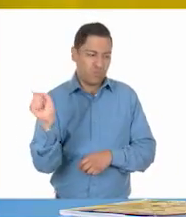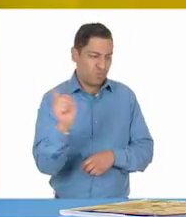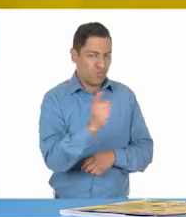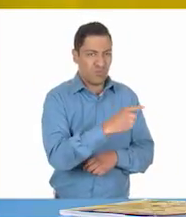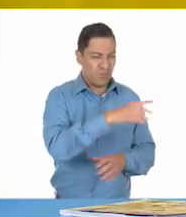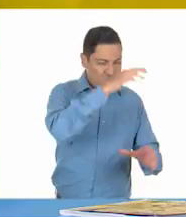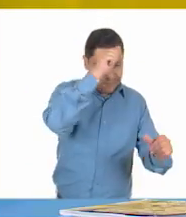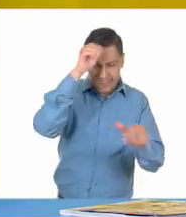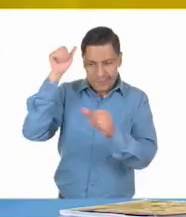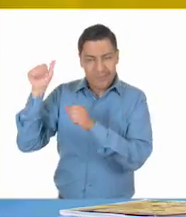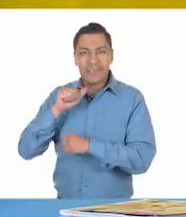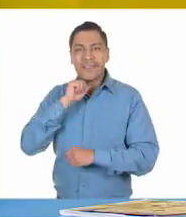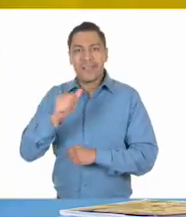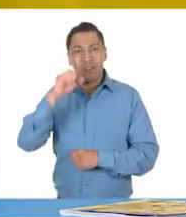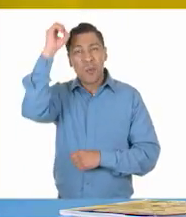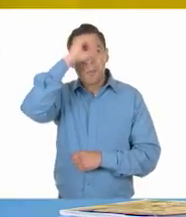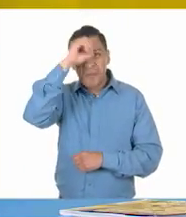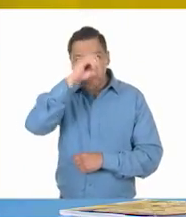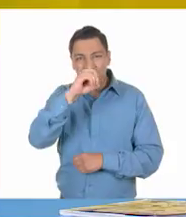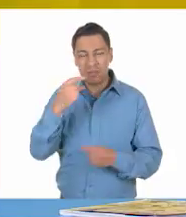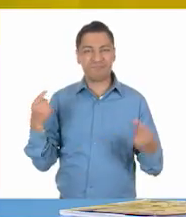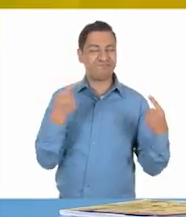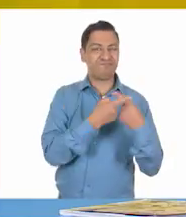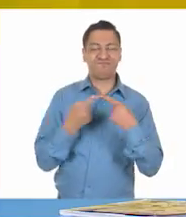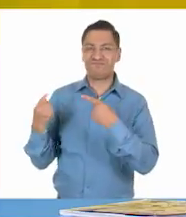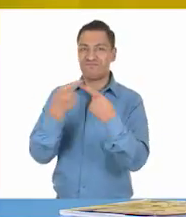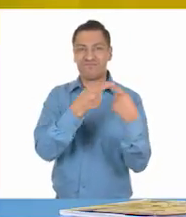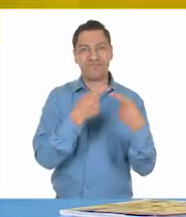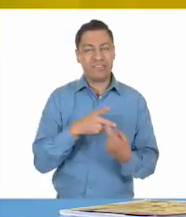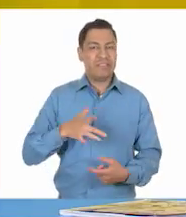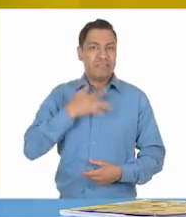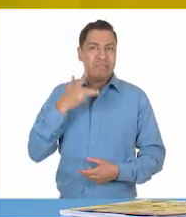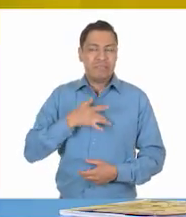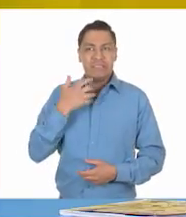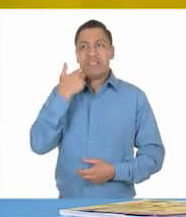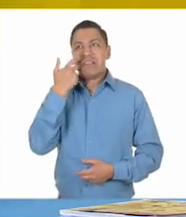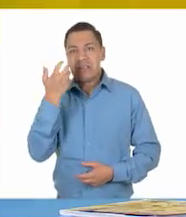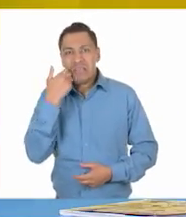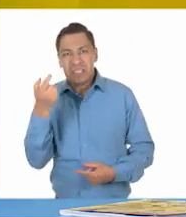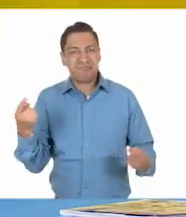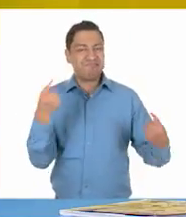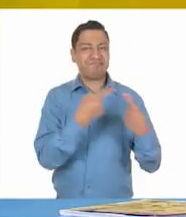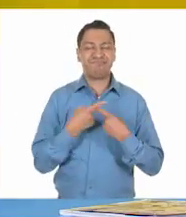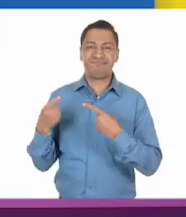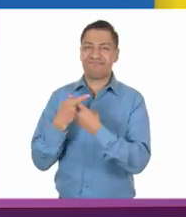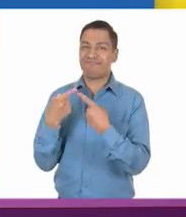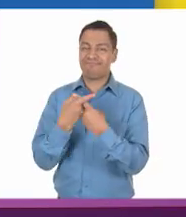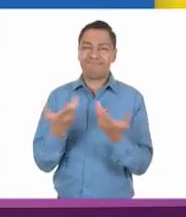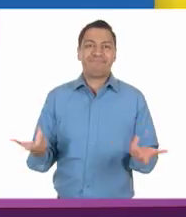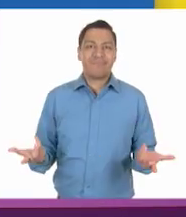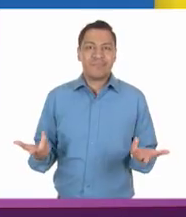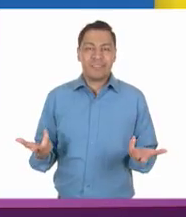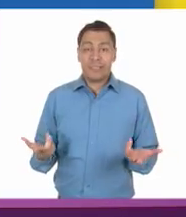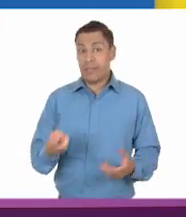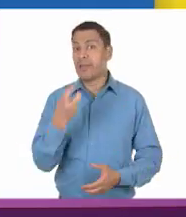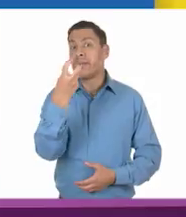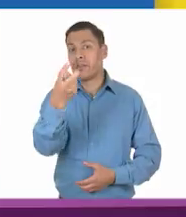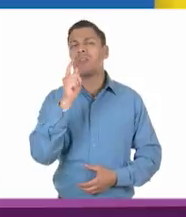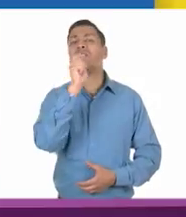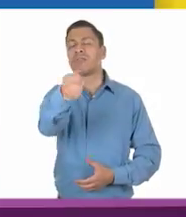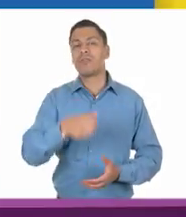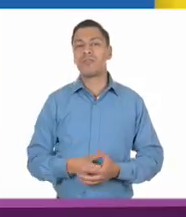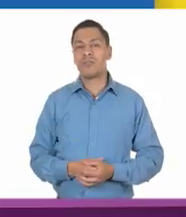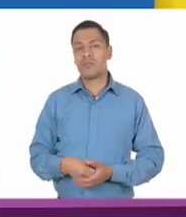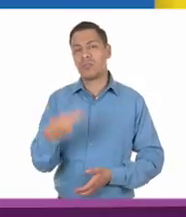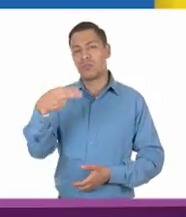intereses, opiniones, acciones, pensamientos o deseos no son iguales. Ajá. Eso exactamente